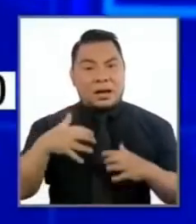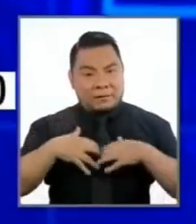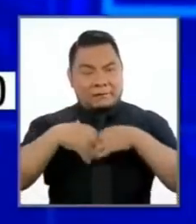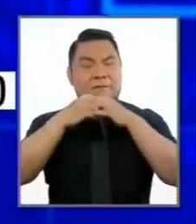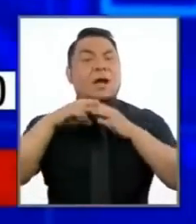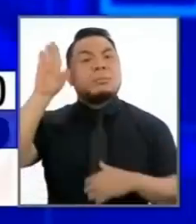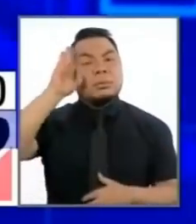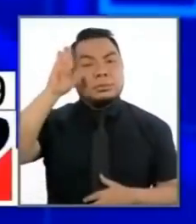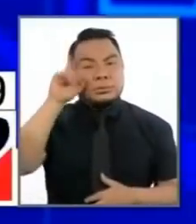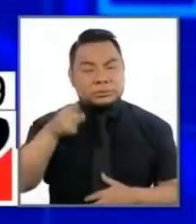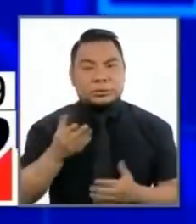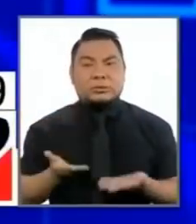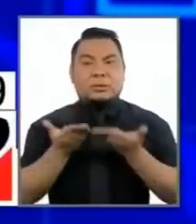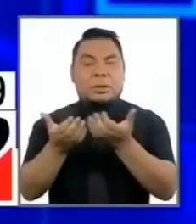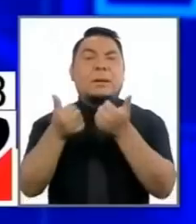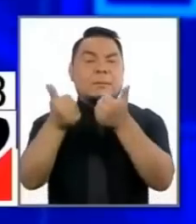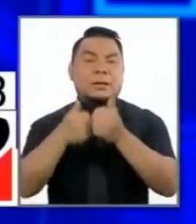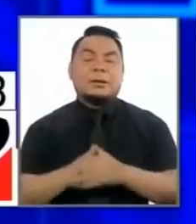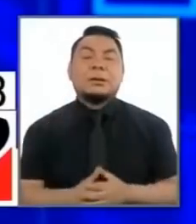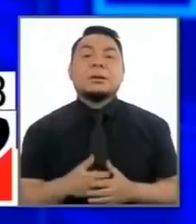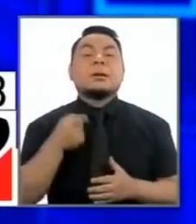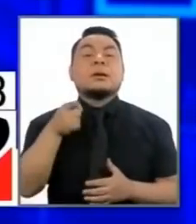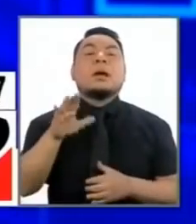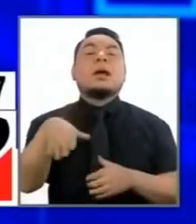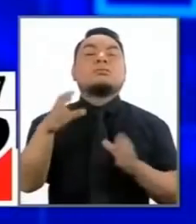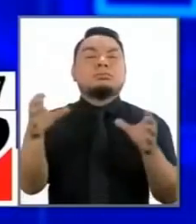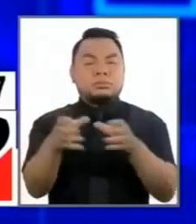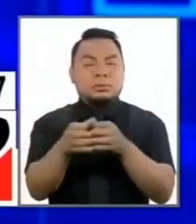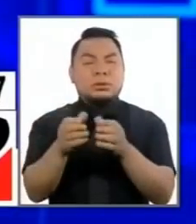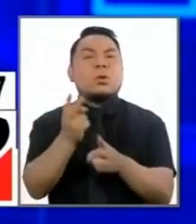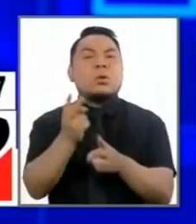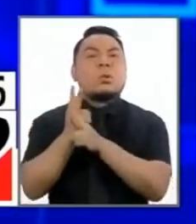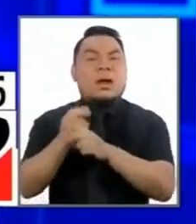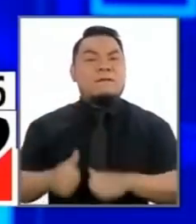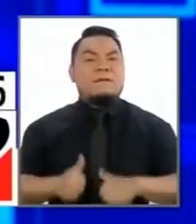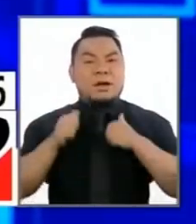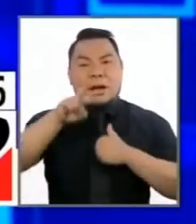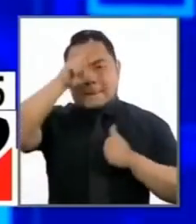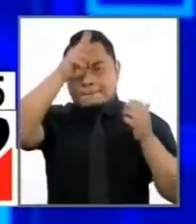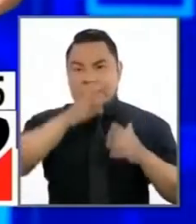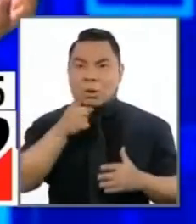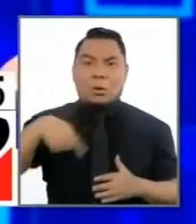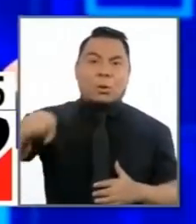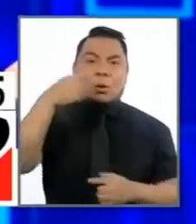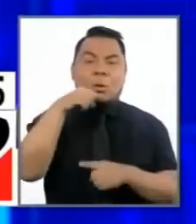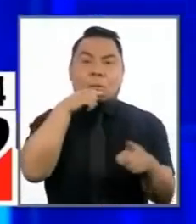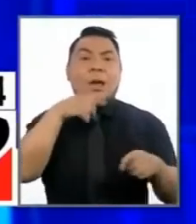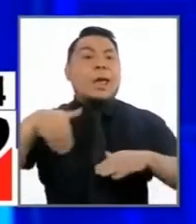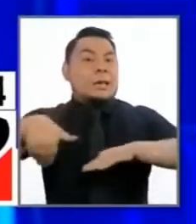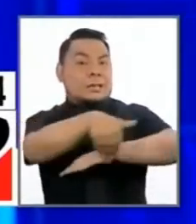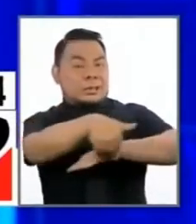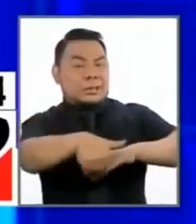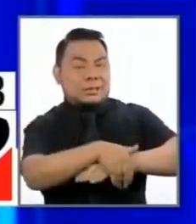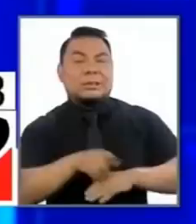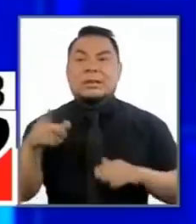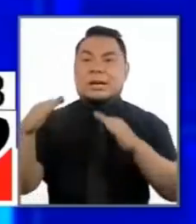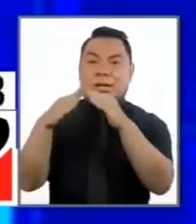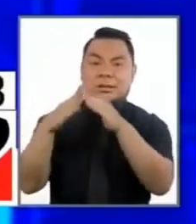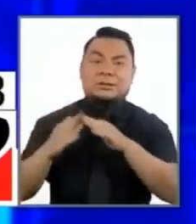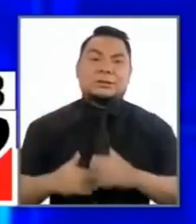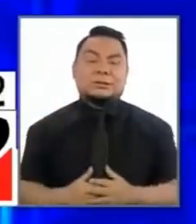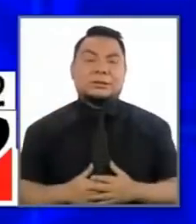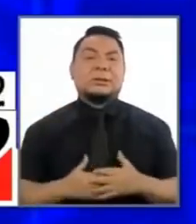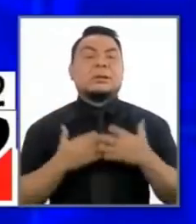a la Policía Nacional y equiparla bien. Es la institución que cuida la vida de los peruanos y peruanas, en las calles y en las casas.